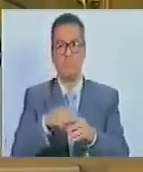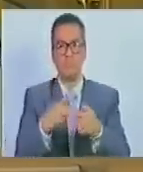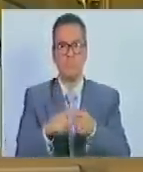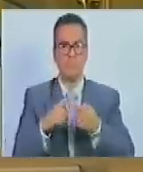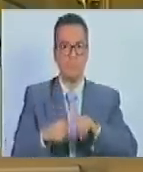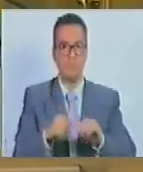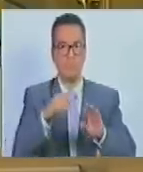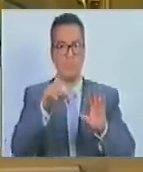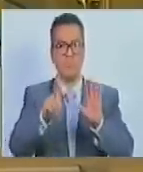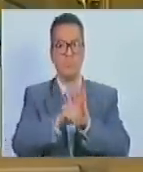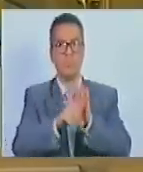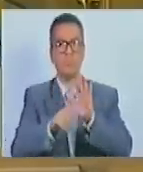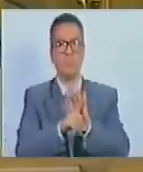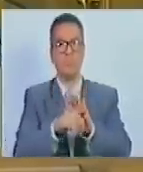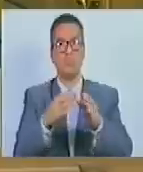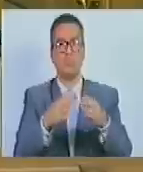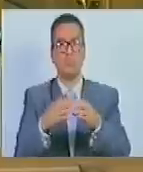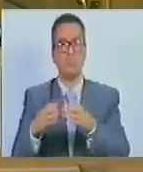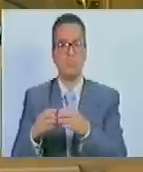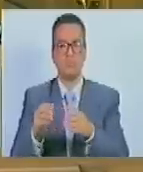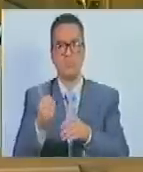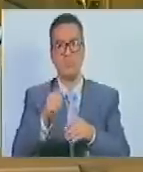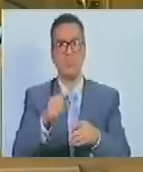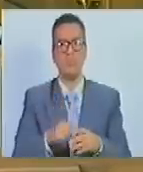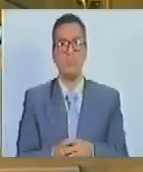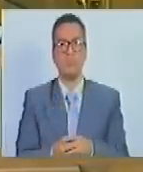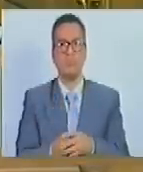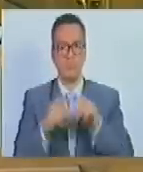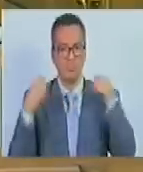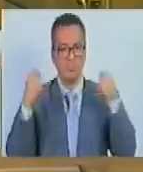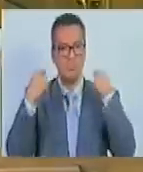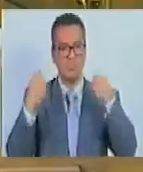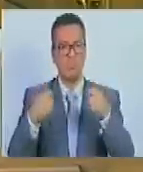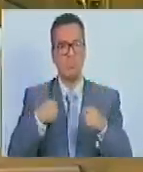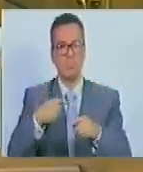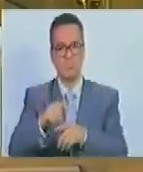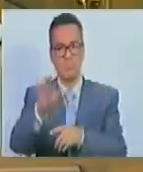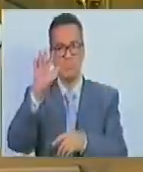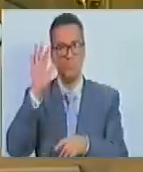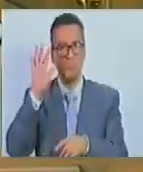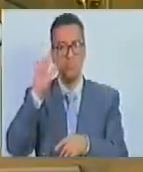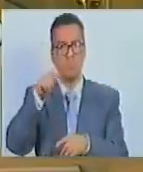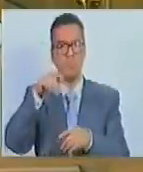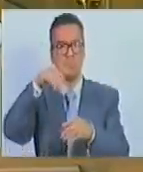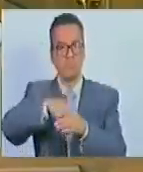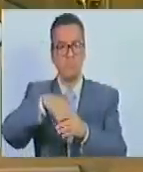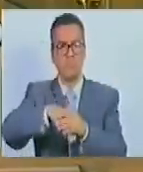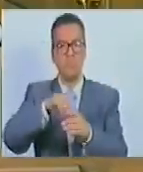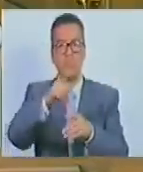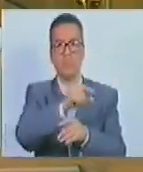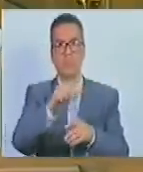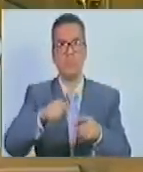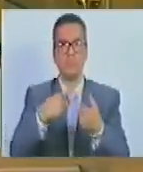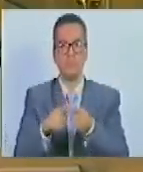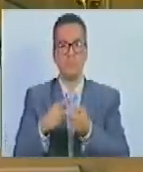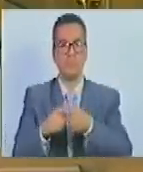bienes electorales del Consejo Comunal. Diez. Proclamar o juramentar como electas o electos a personas distintas las indicadas en